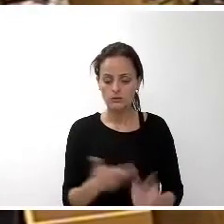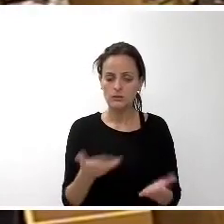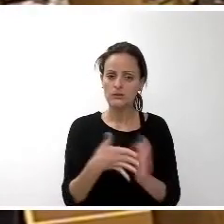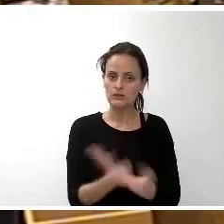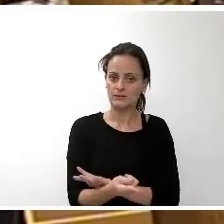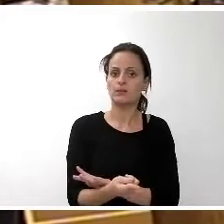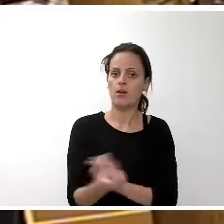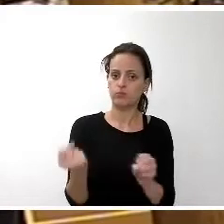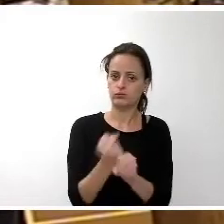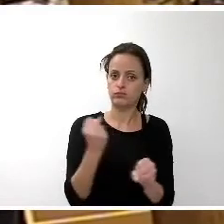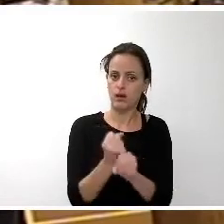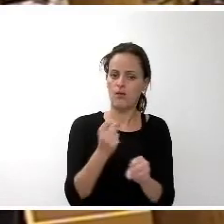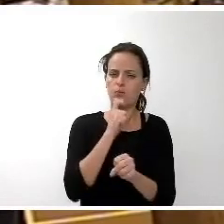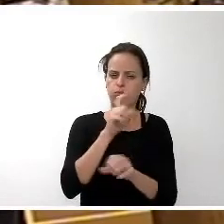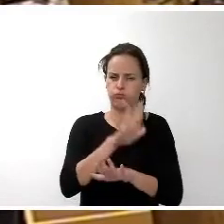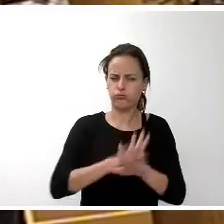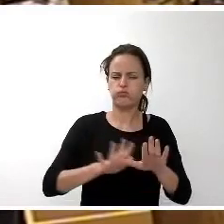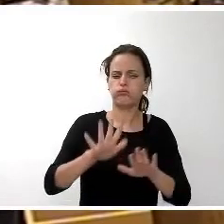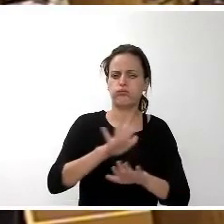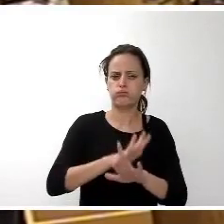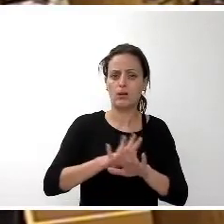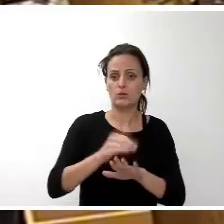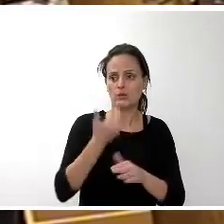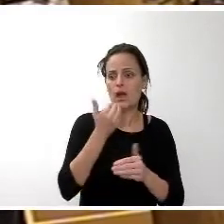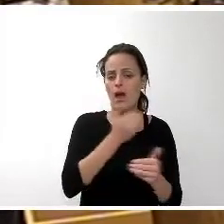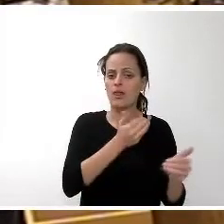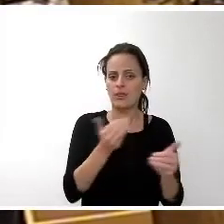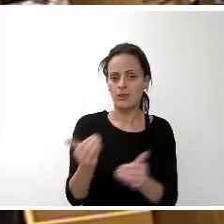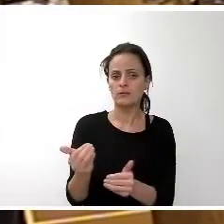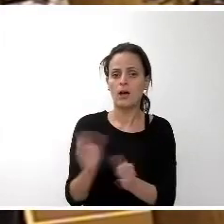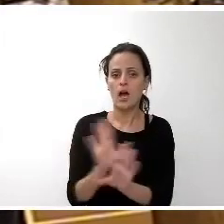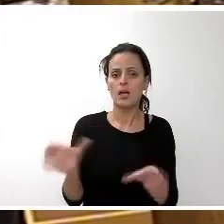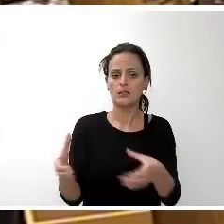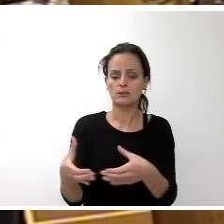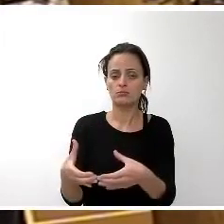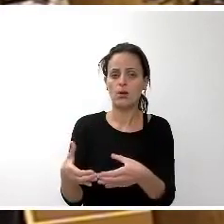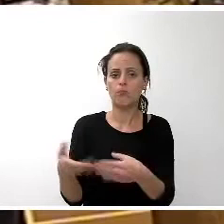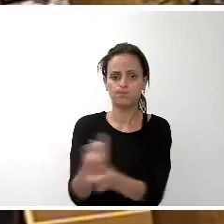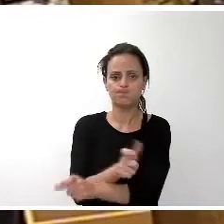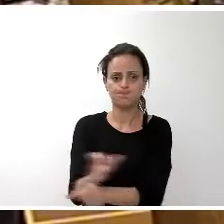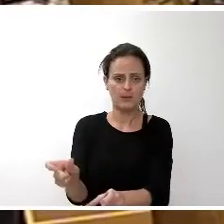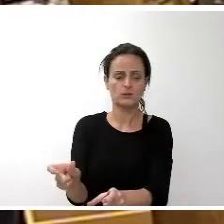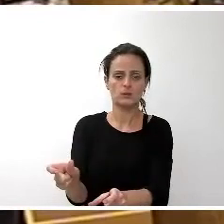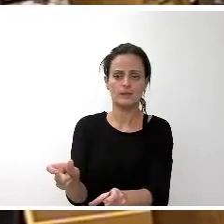ejercicio tremendamente complejo y hay que agradecer y felicitar al equipo humano que ha estado dedicándole